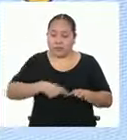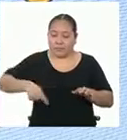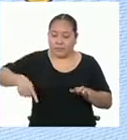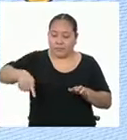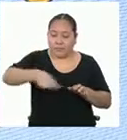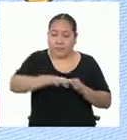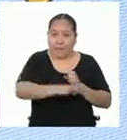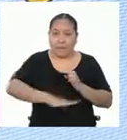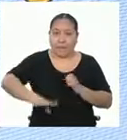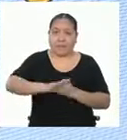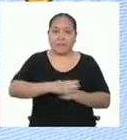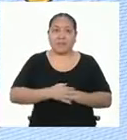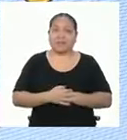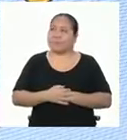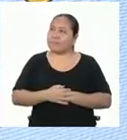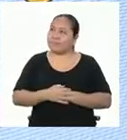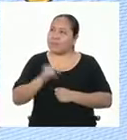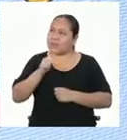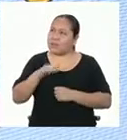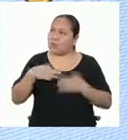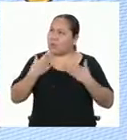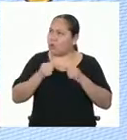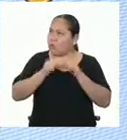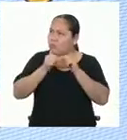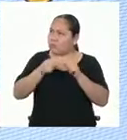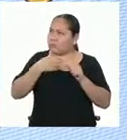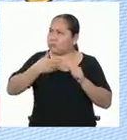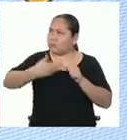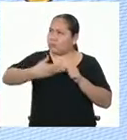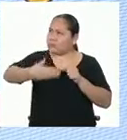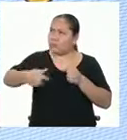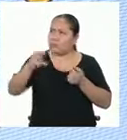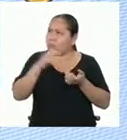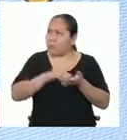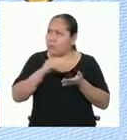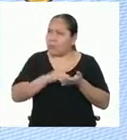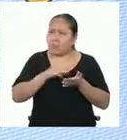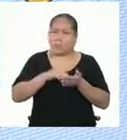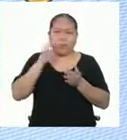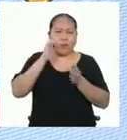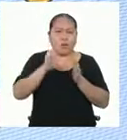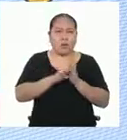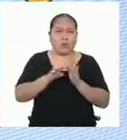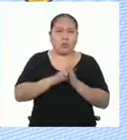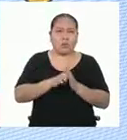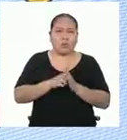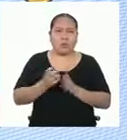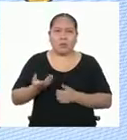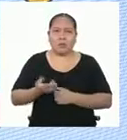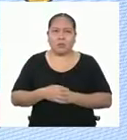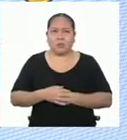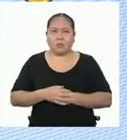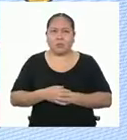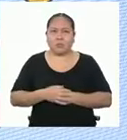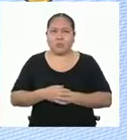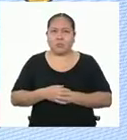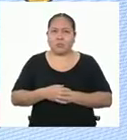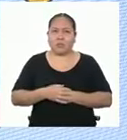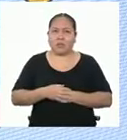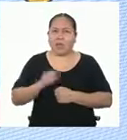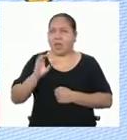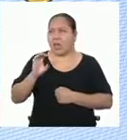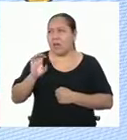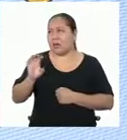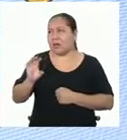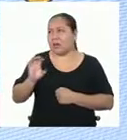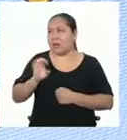de hexágono. Profesor, y así podríamos continuar con más pirámides, ¿no? Por ejemplo, si la pirámide es un heptágono, se